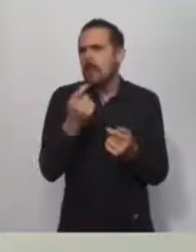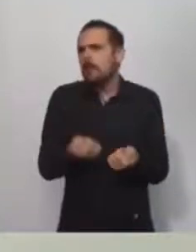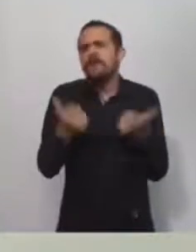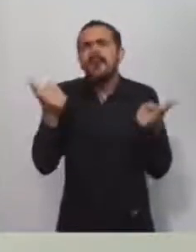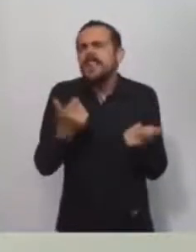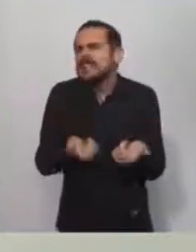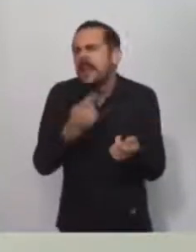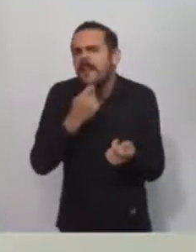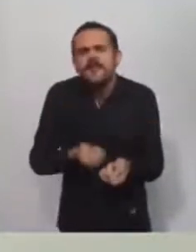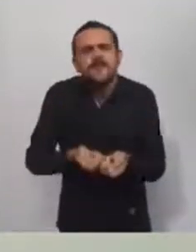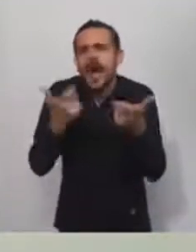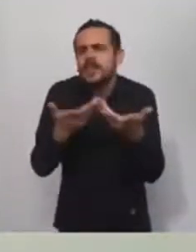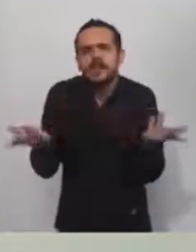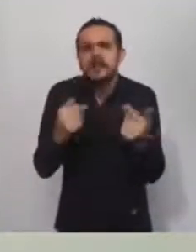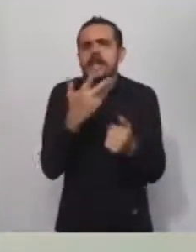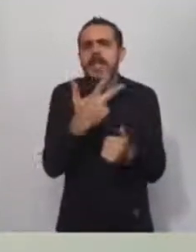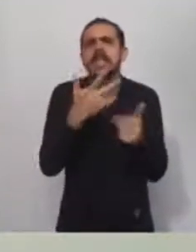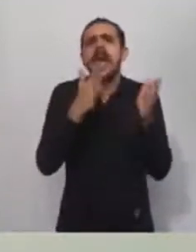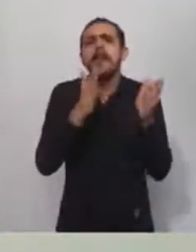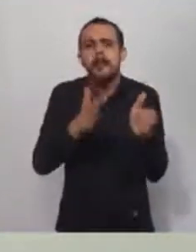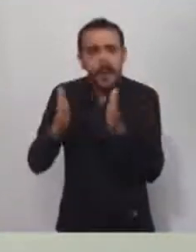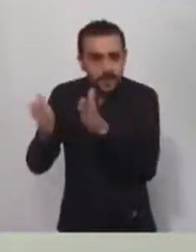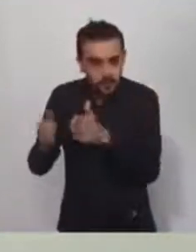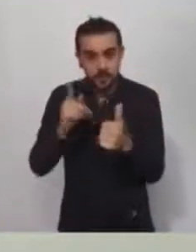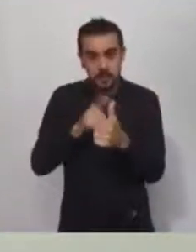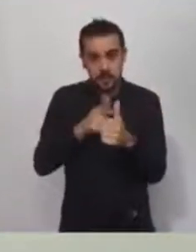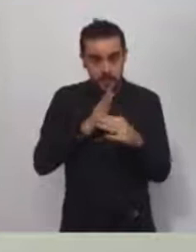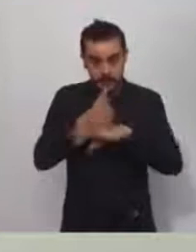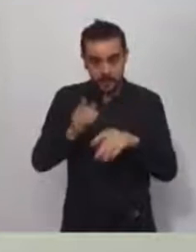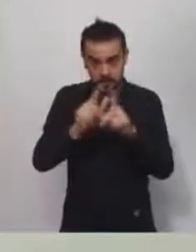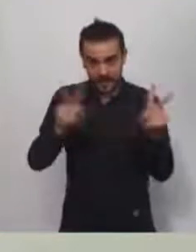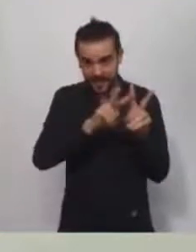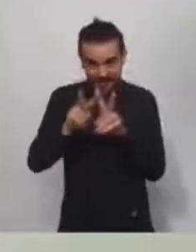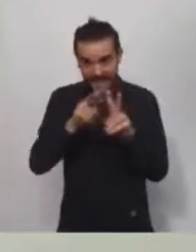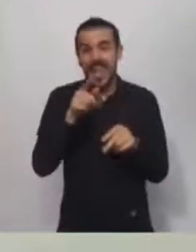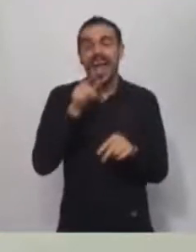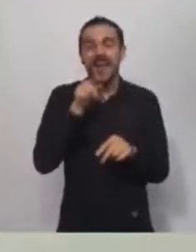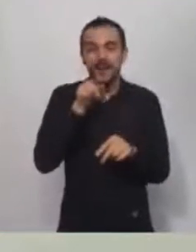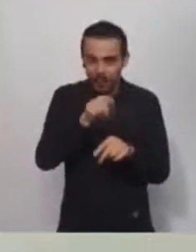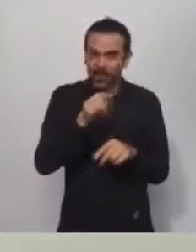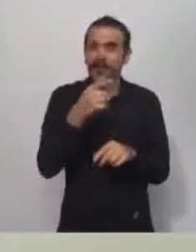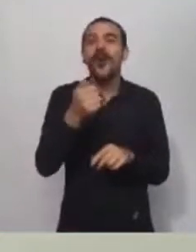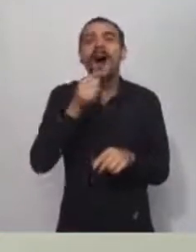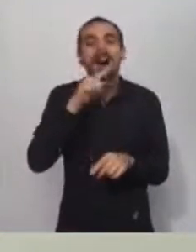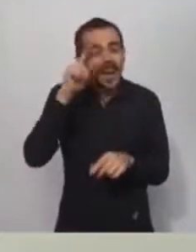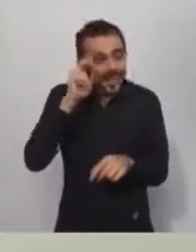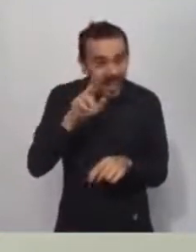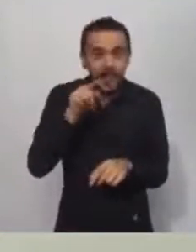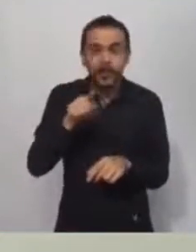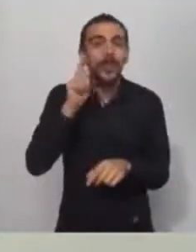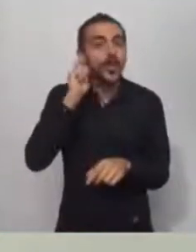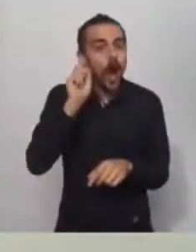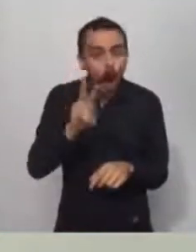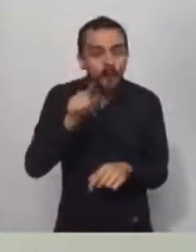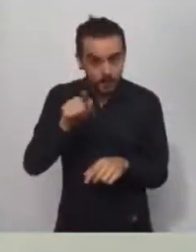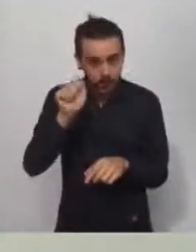muy sencillos. Se ingresa primero al sitio de la administradora tributaria, www.ater.gov.ar y ahí van a